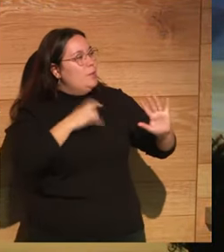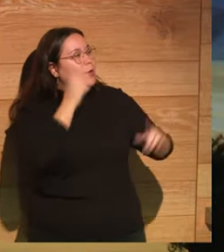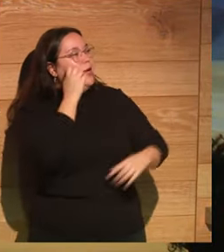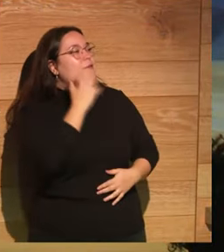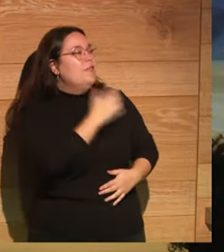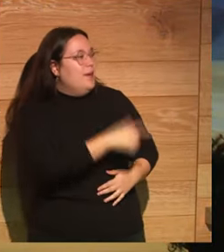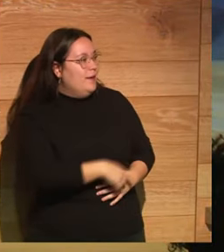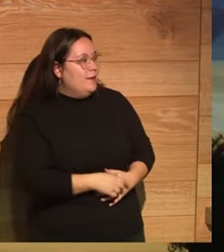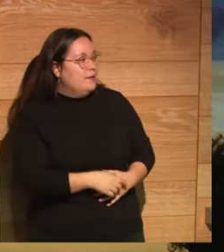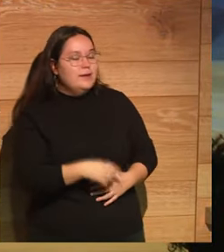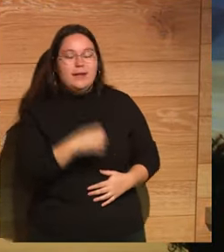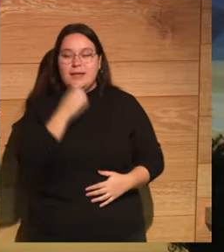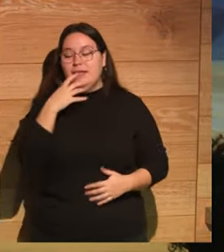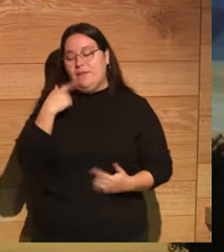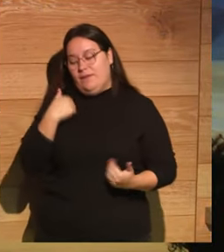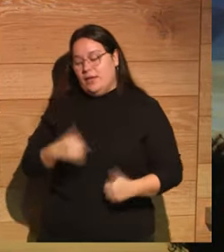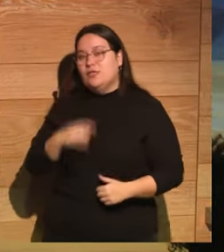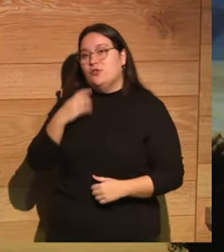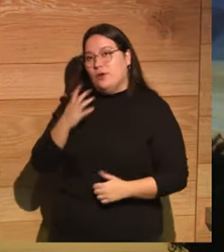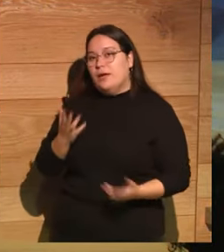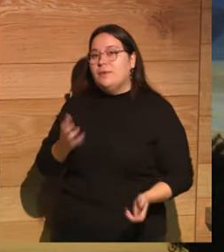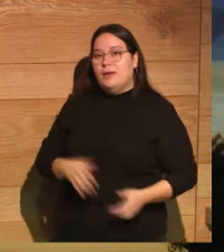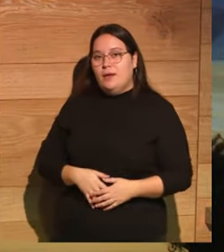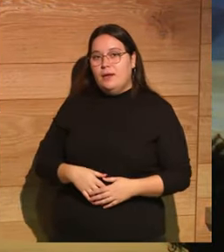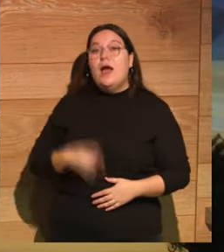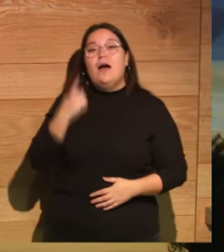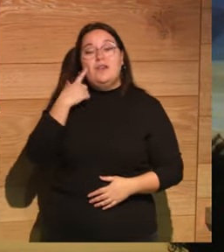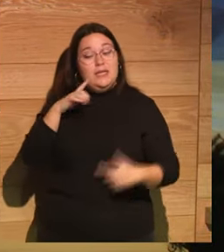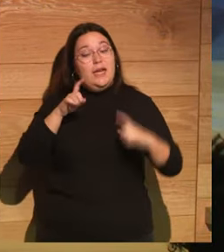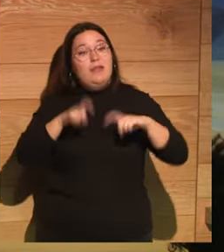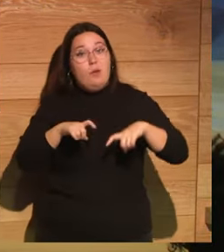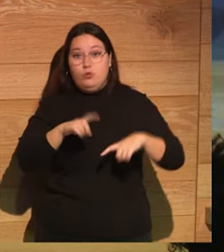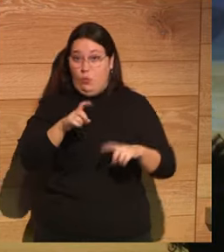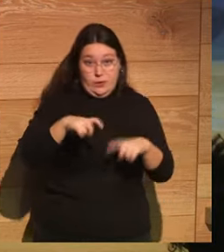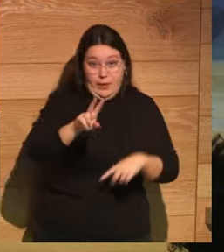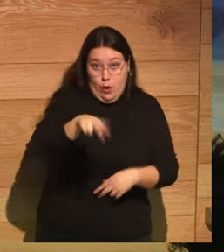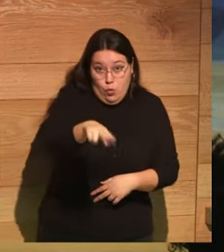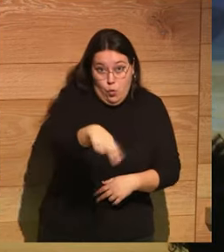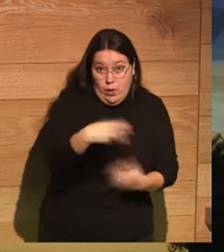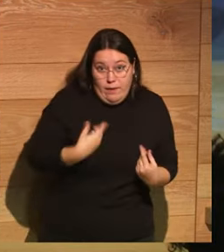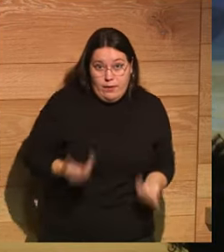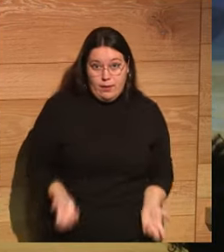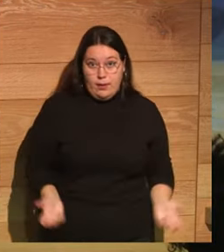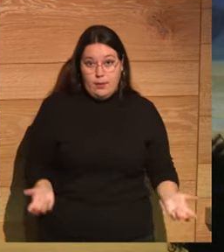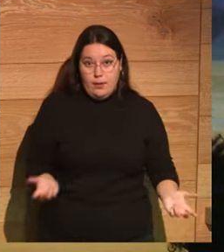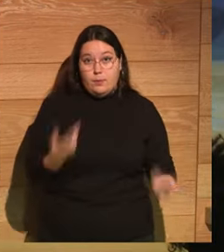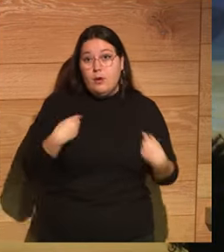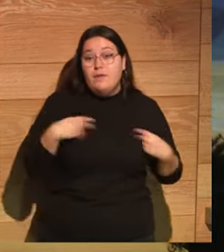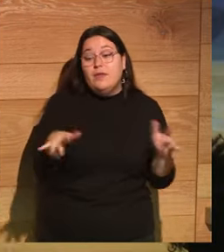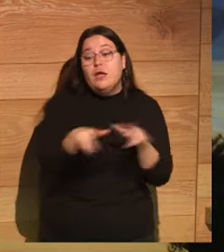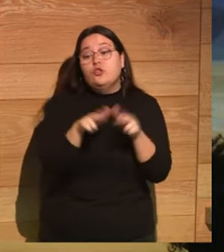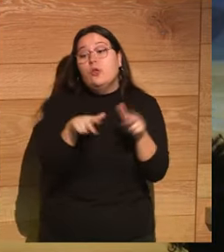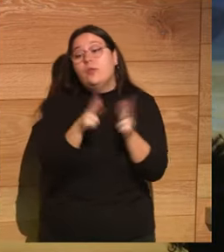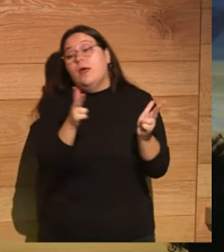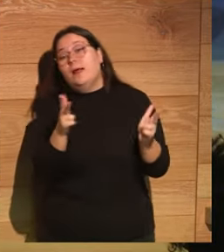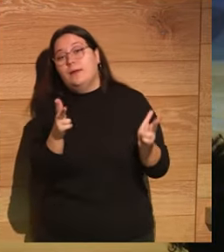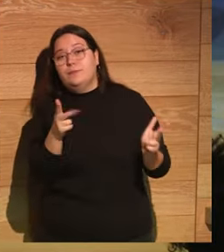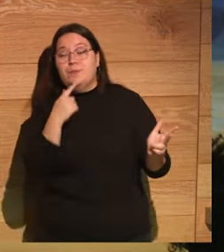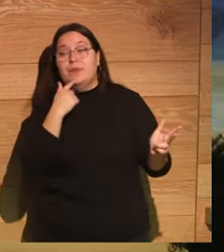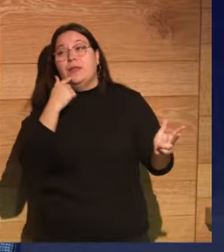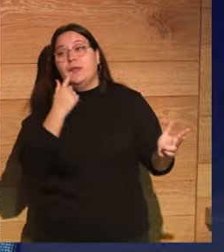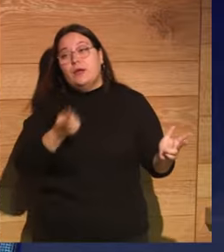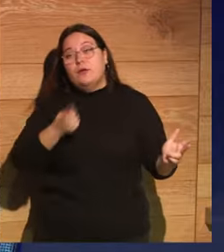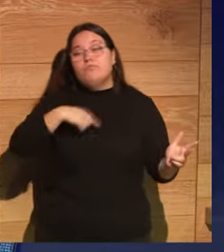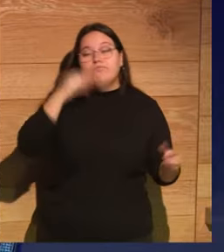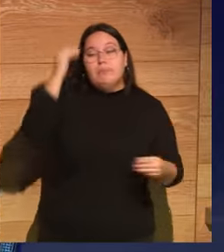estás! Y tú dices, qué bien estoy. Ya quedaremos a tomar un café, no vais a quedar nunca en la vida. Pero la vida social impone que